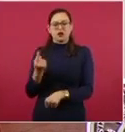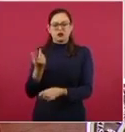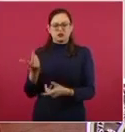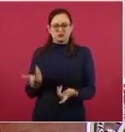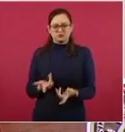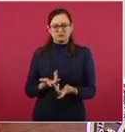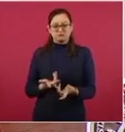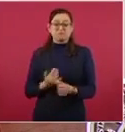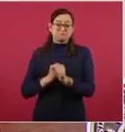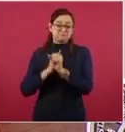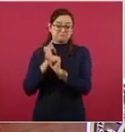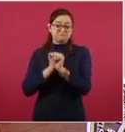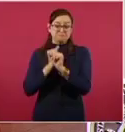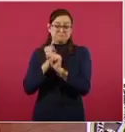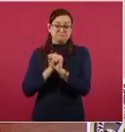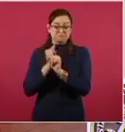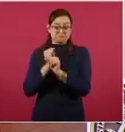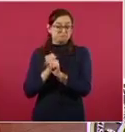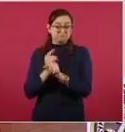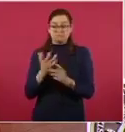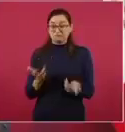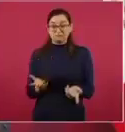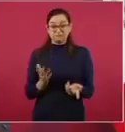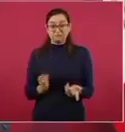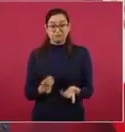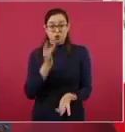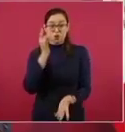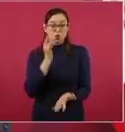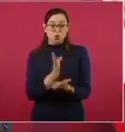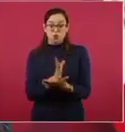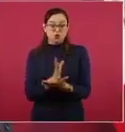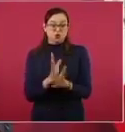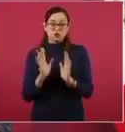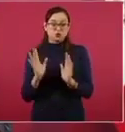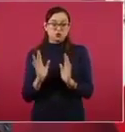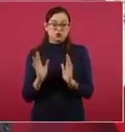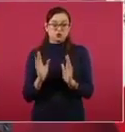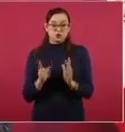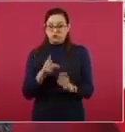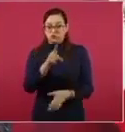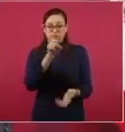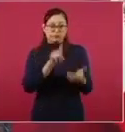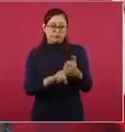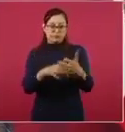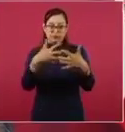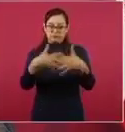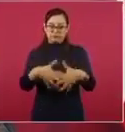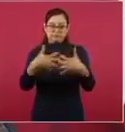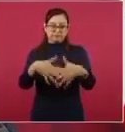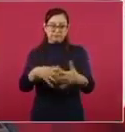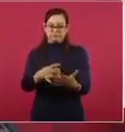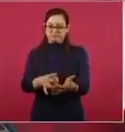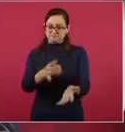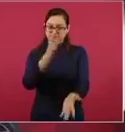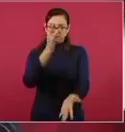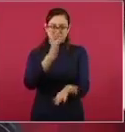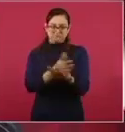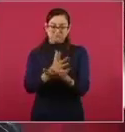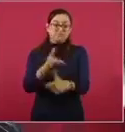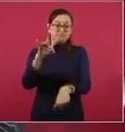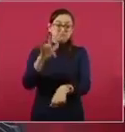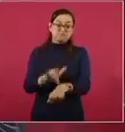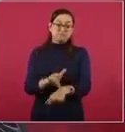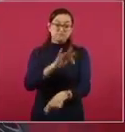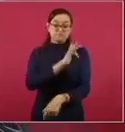Son los únicos que tienen permitido manejar esa información y